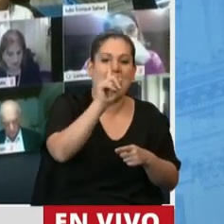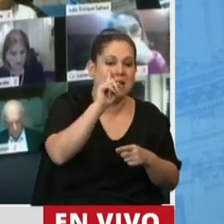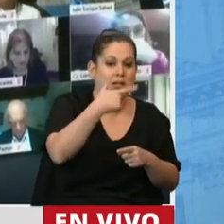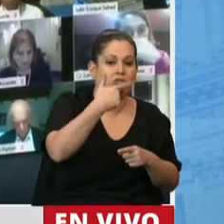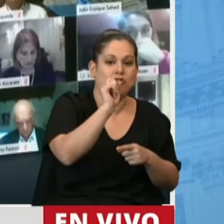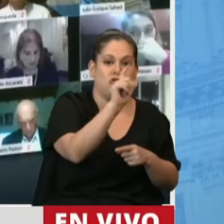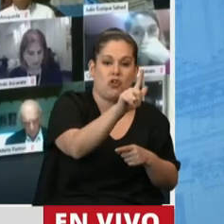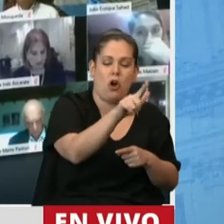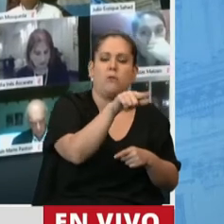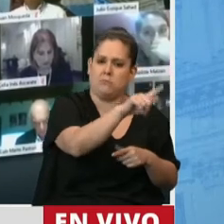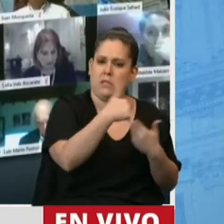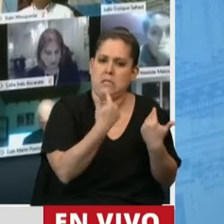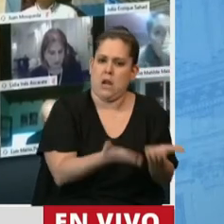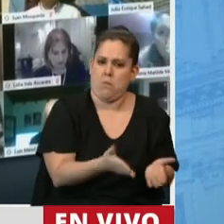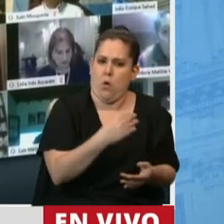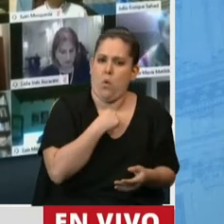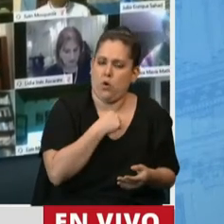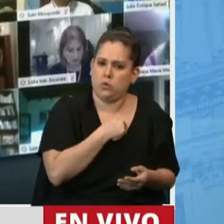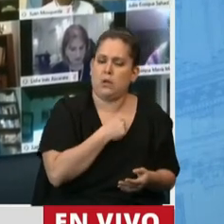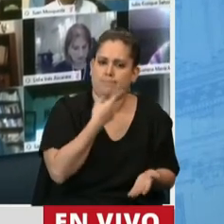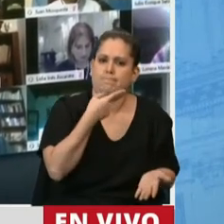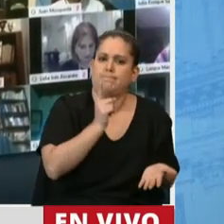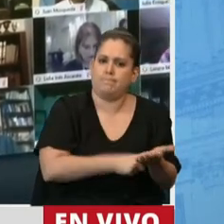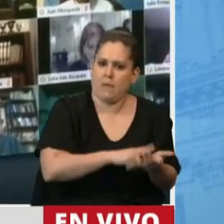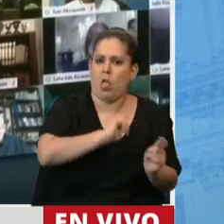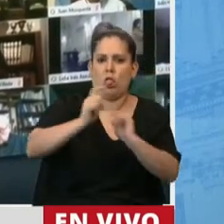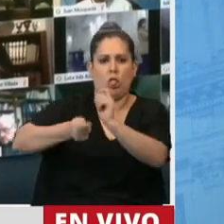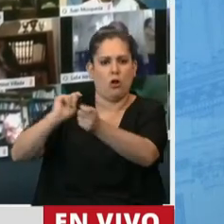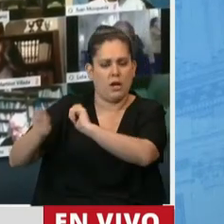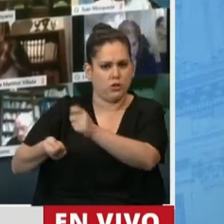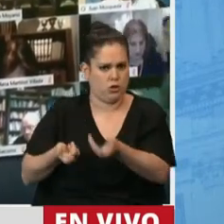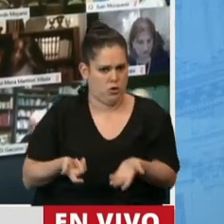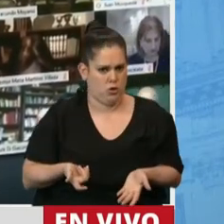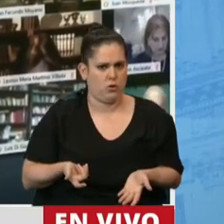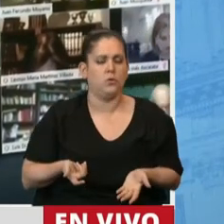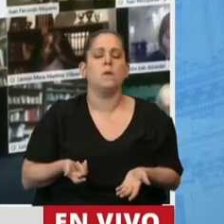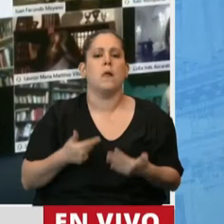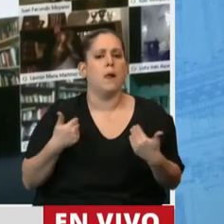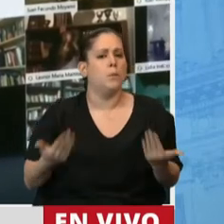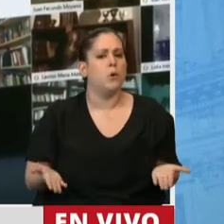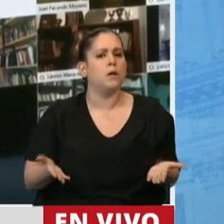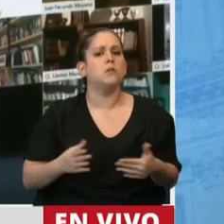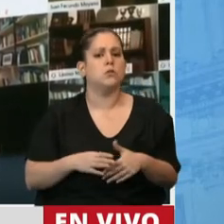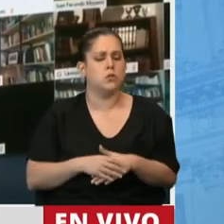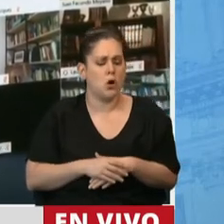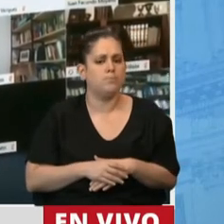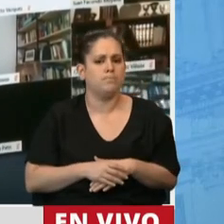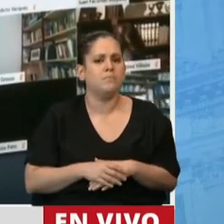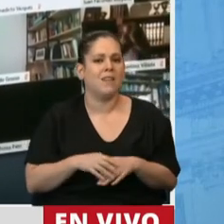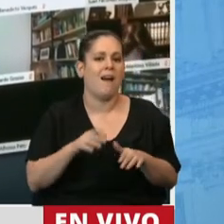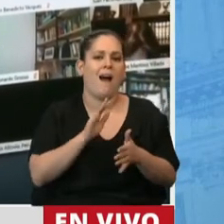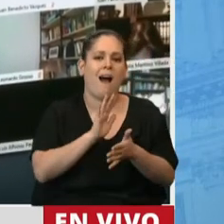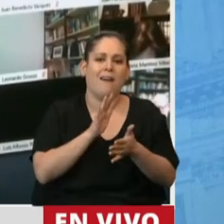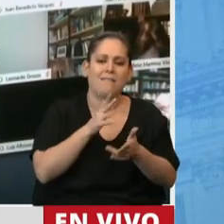animado y que voluntariamente había tenido ese gesto solidario de la donación de plasma. eso, y hablando de los